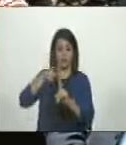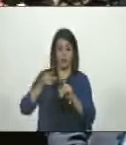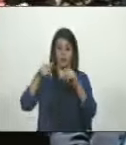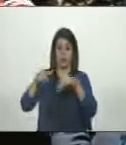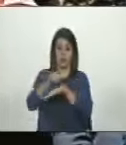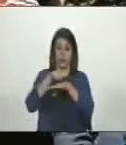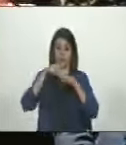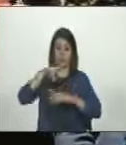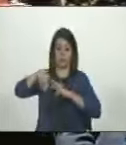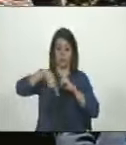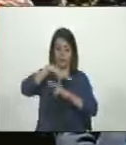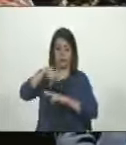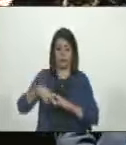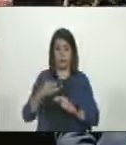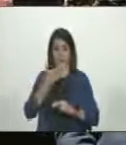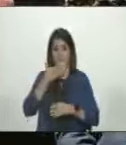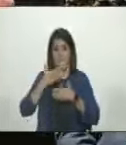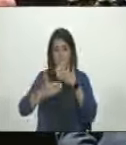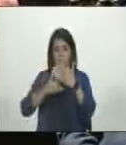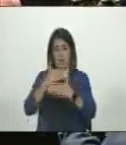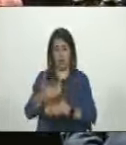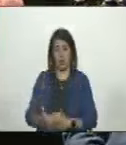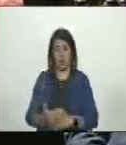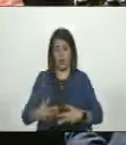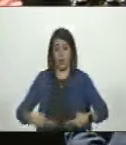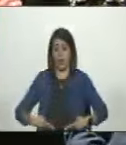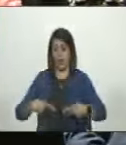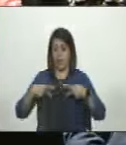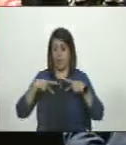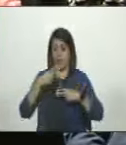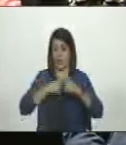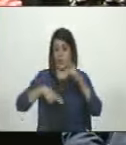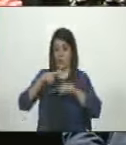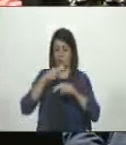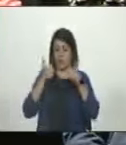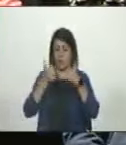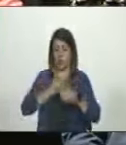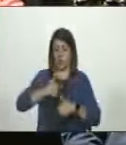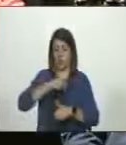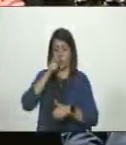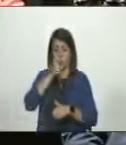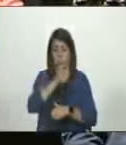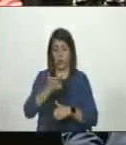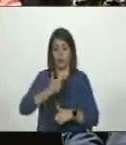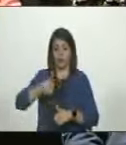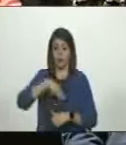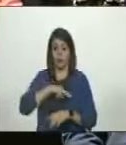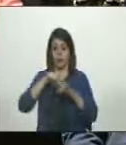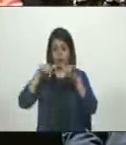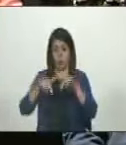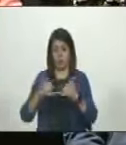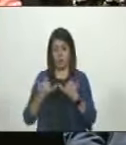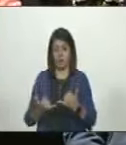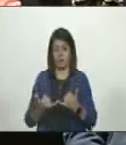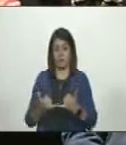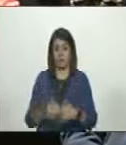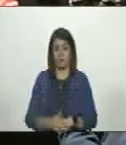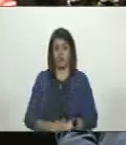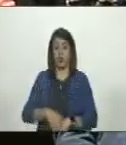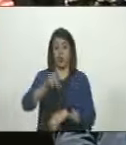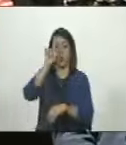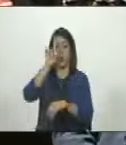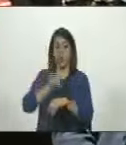del gobierno revolucionario que es recuperar la calidad de vida, los niveles de bienestar de nuestro pueblo, nosotros de manera